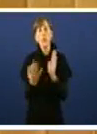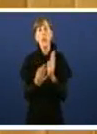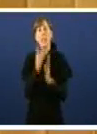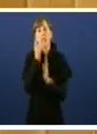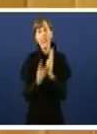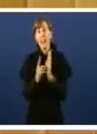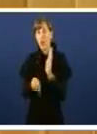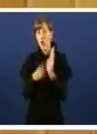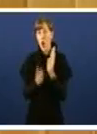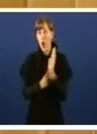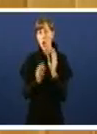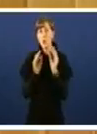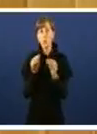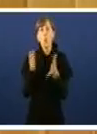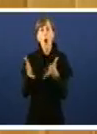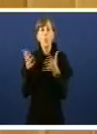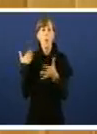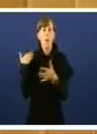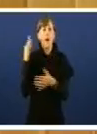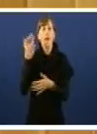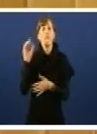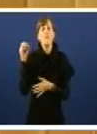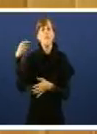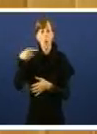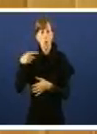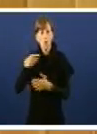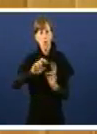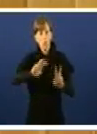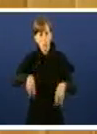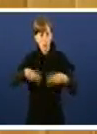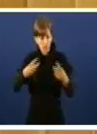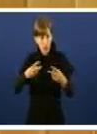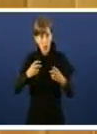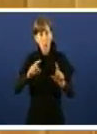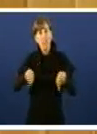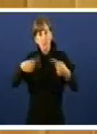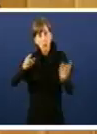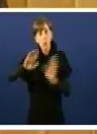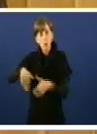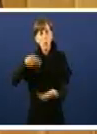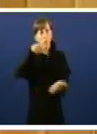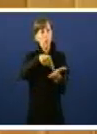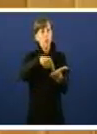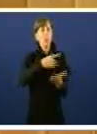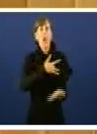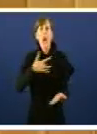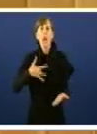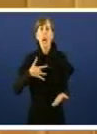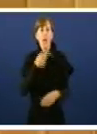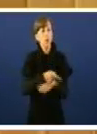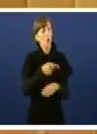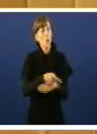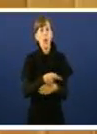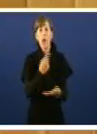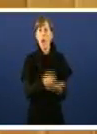-lei que aprobaron o FROG, que modificaron a Lorca e que finalmente exixiron ás caixas unha tasa